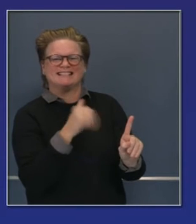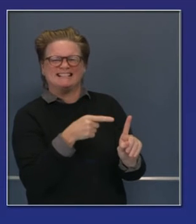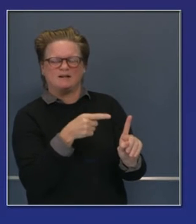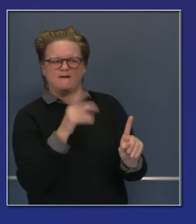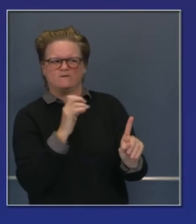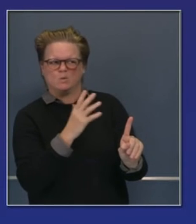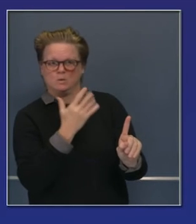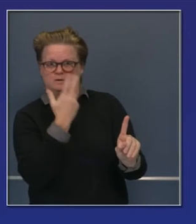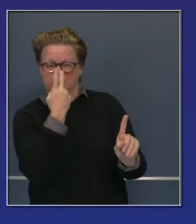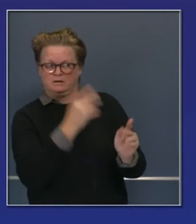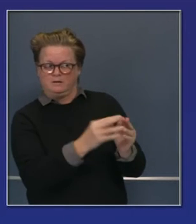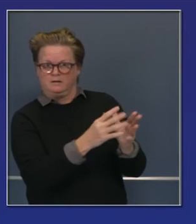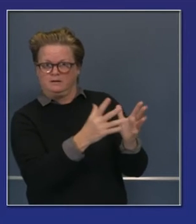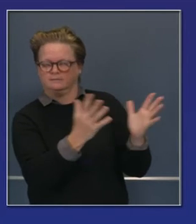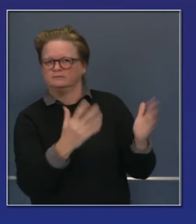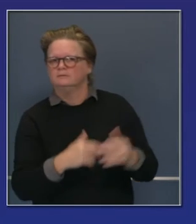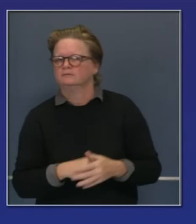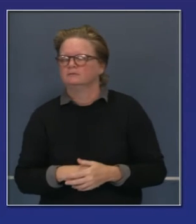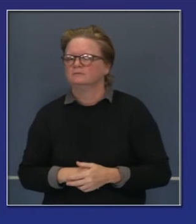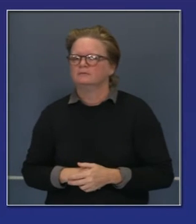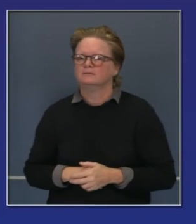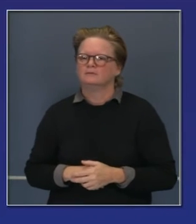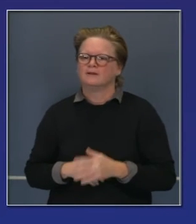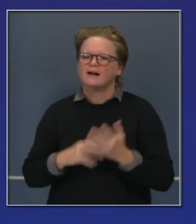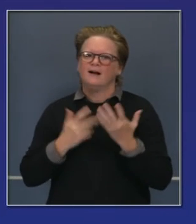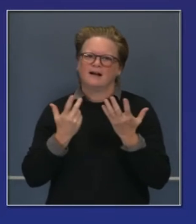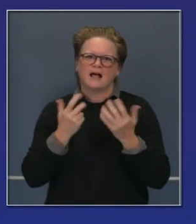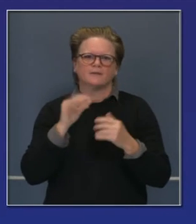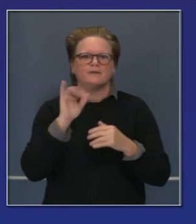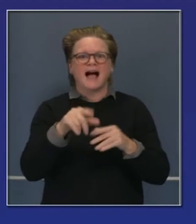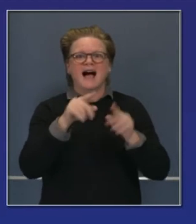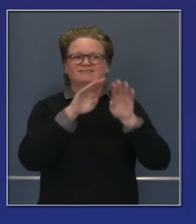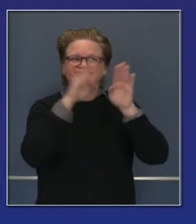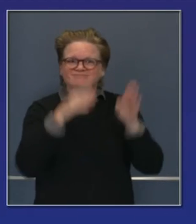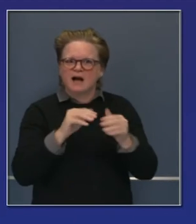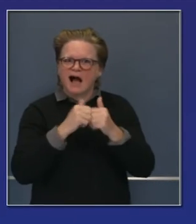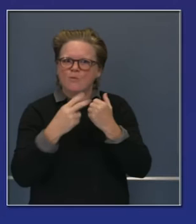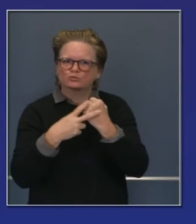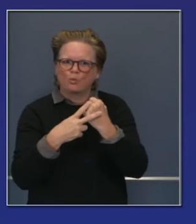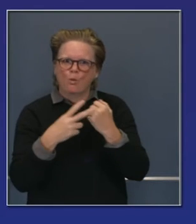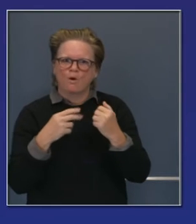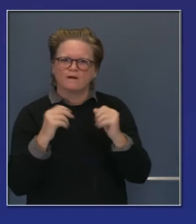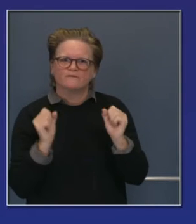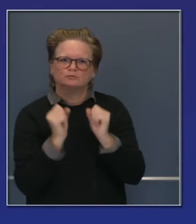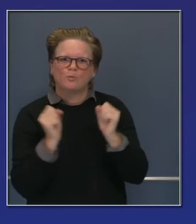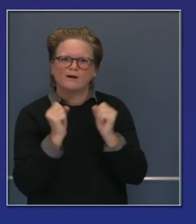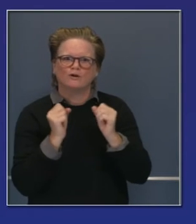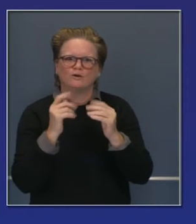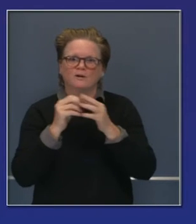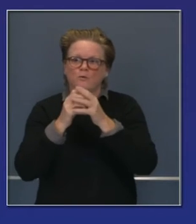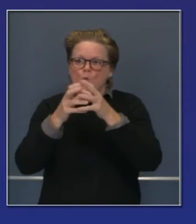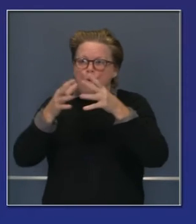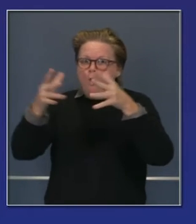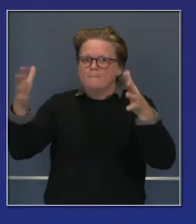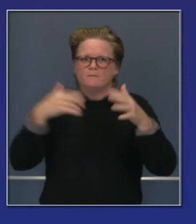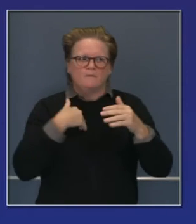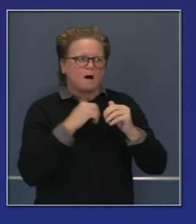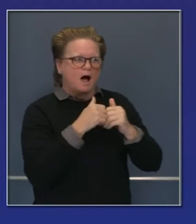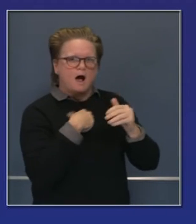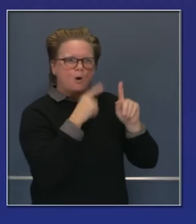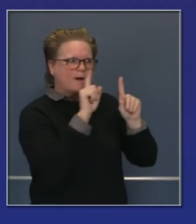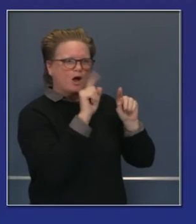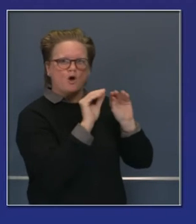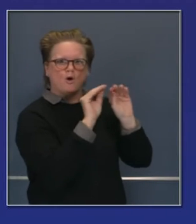Hay un almacenaje moderna frío, no ultra frío, pero todos estos son retos para nuestro sistema.